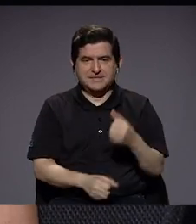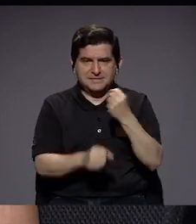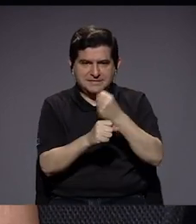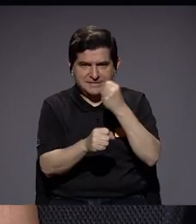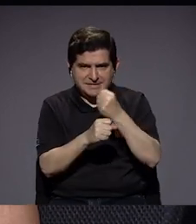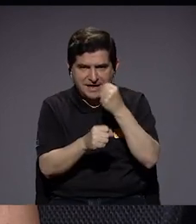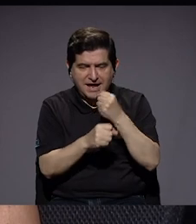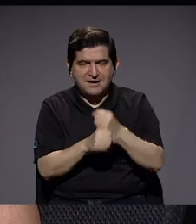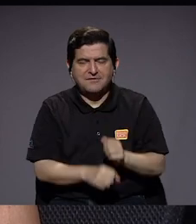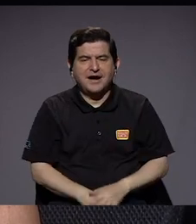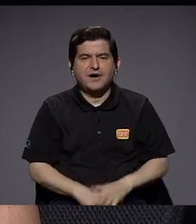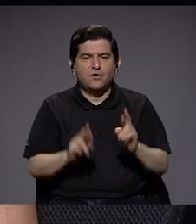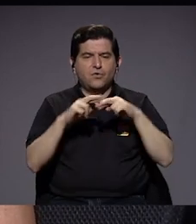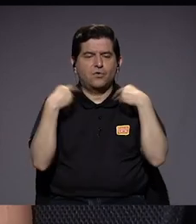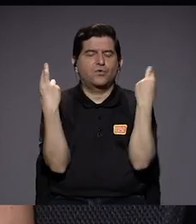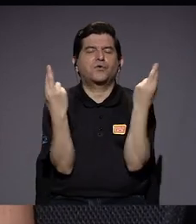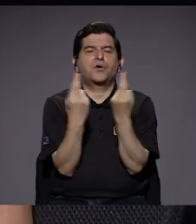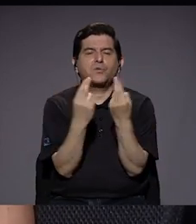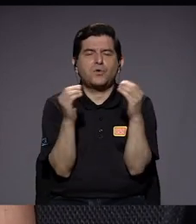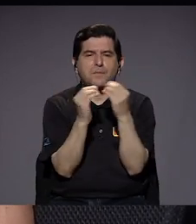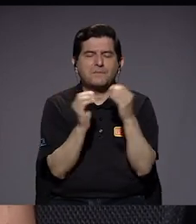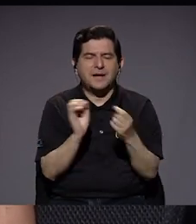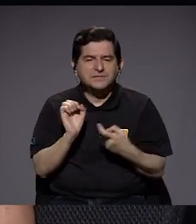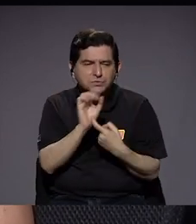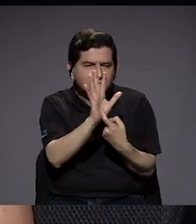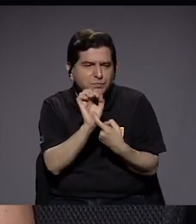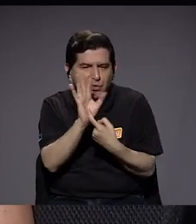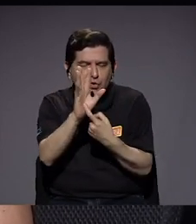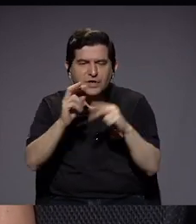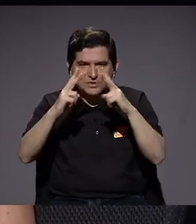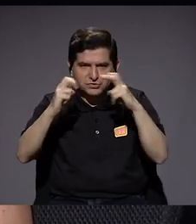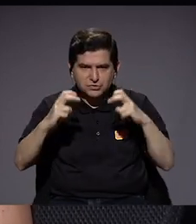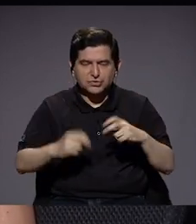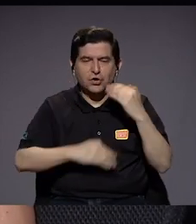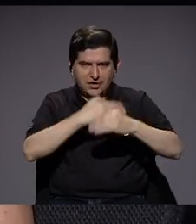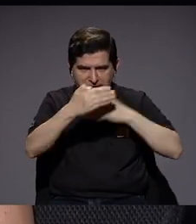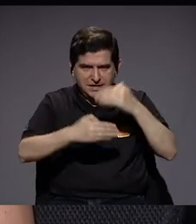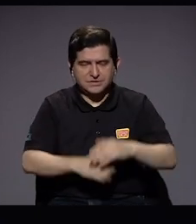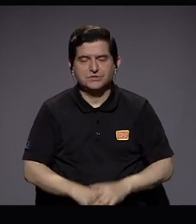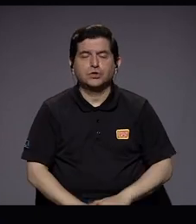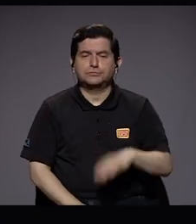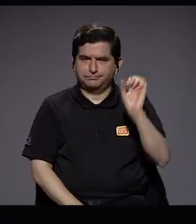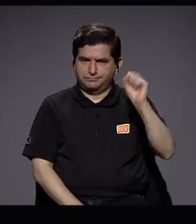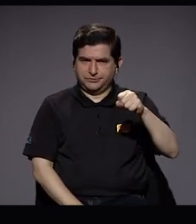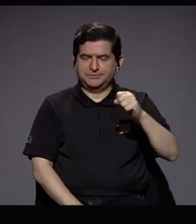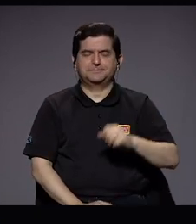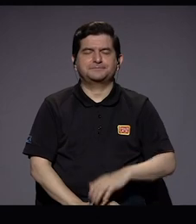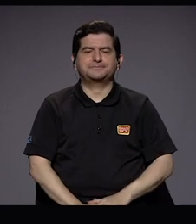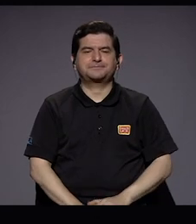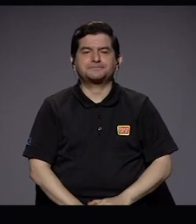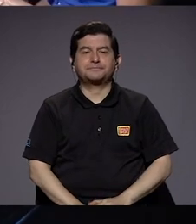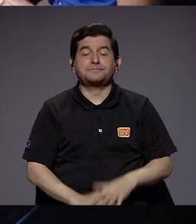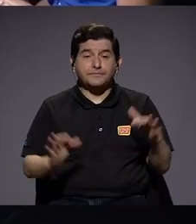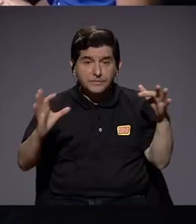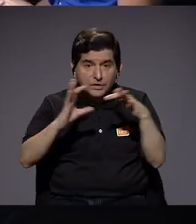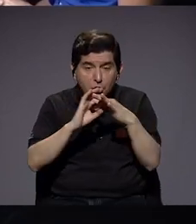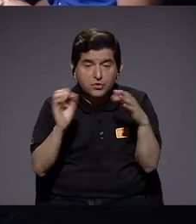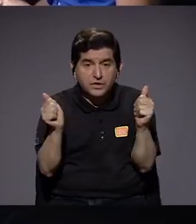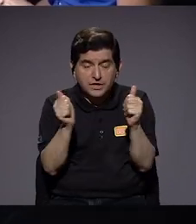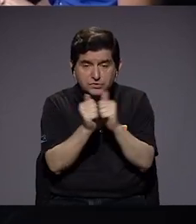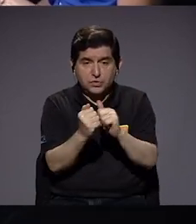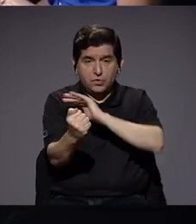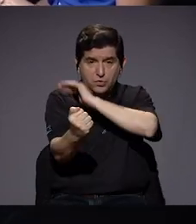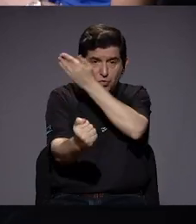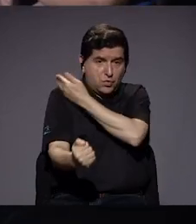nosotros llamamos de encerrona, que es un poquito más de proyecciones y análisis de coyuntura. Así es. Y la coordinación con el ejecutivo es